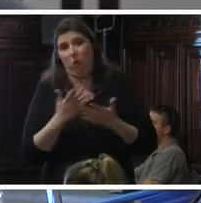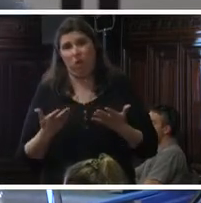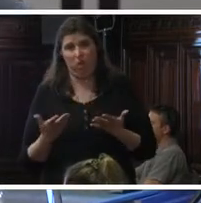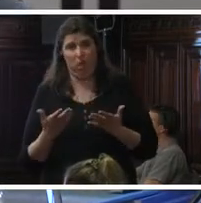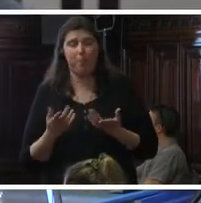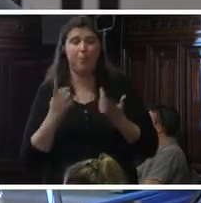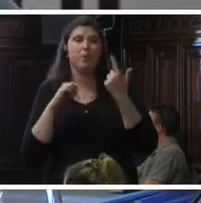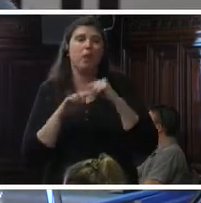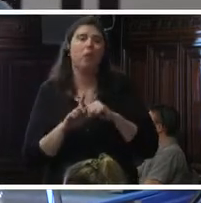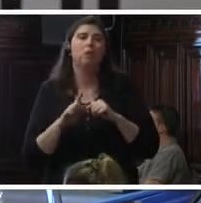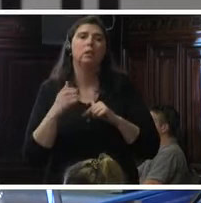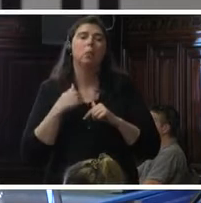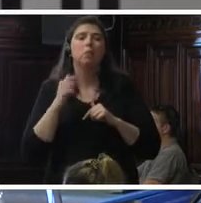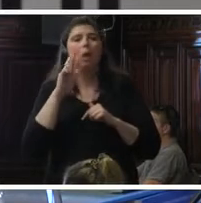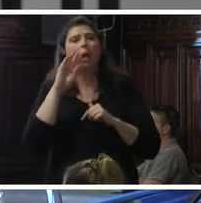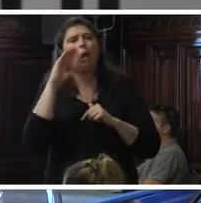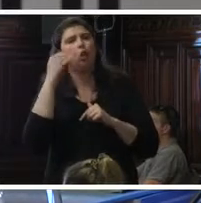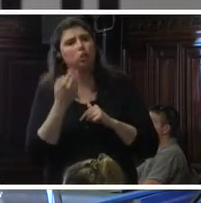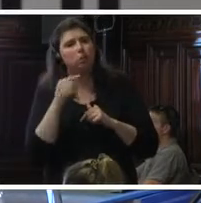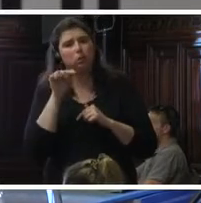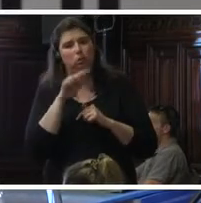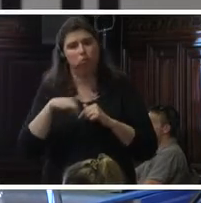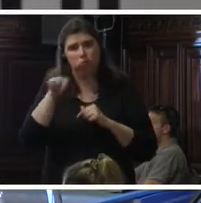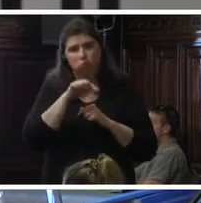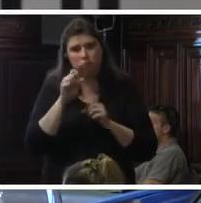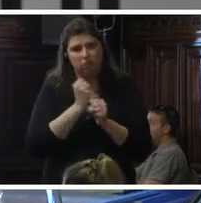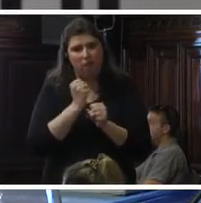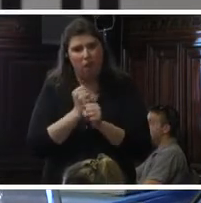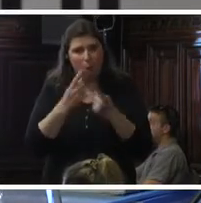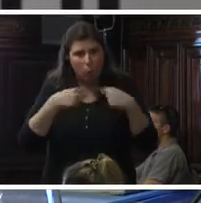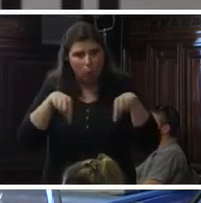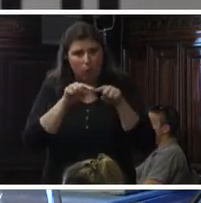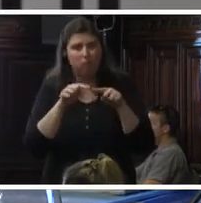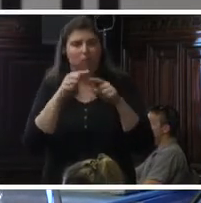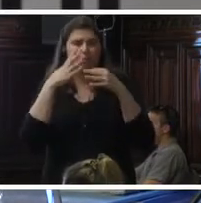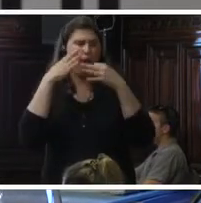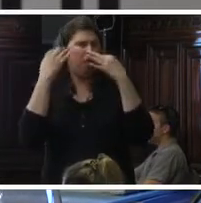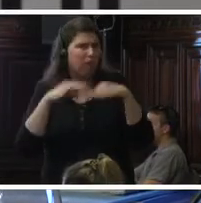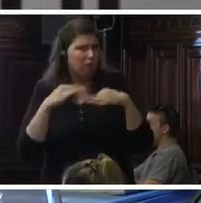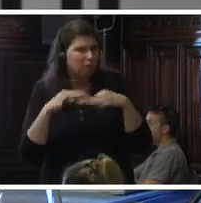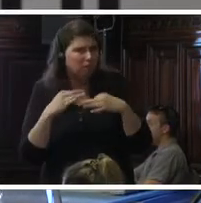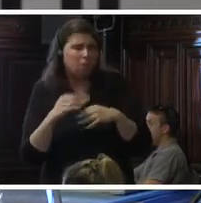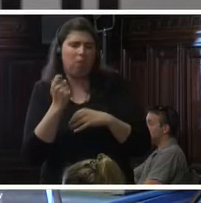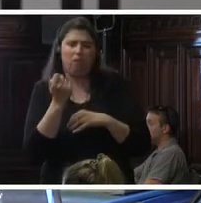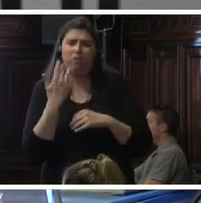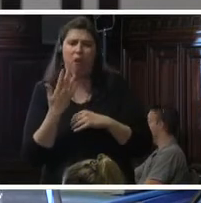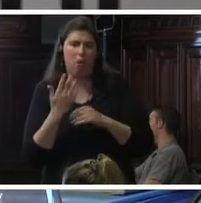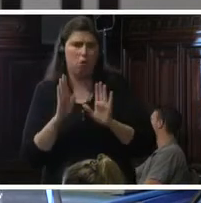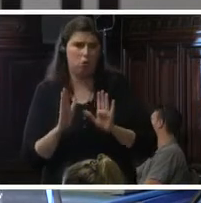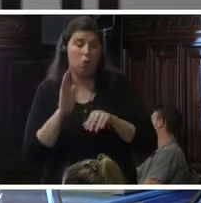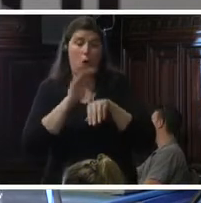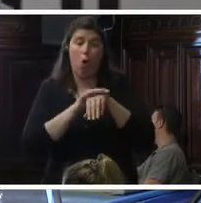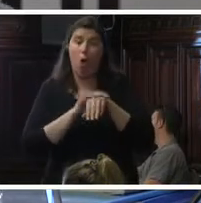mi reconocimiento por este trabajo, que es efectivamente valioso, creo que tenemos el